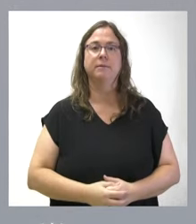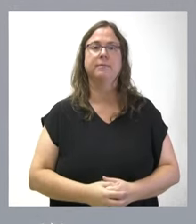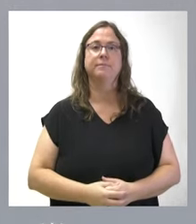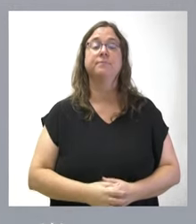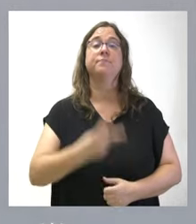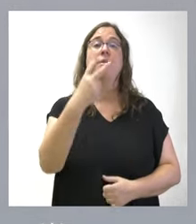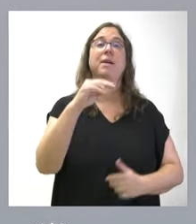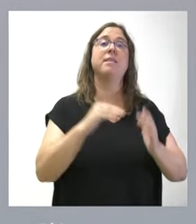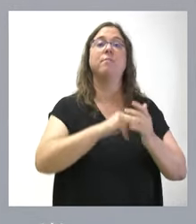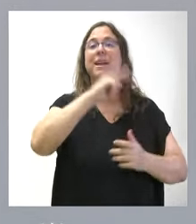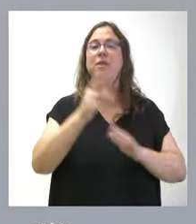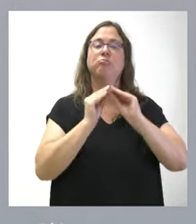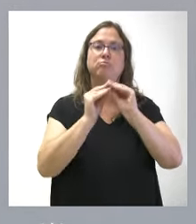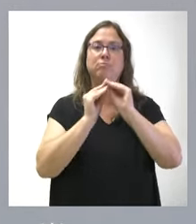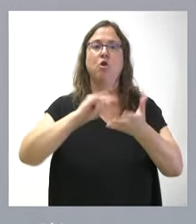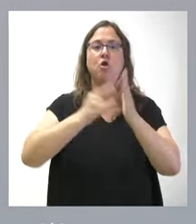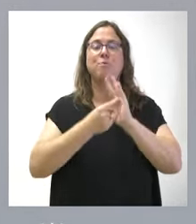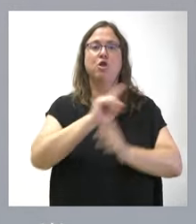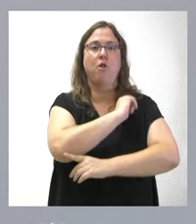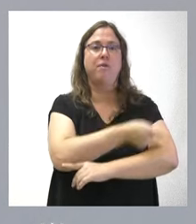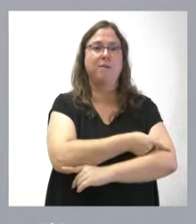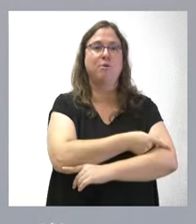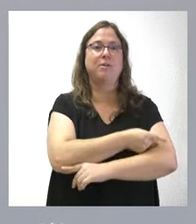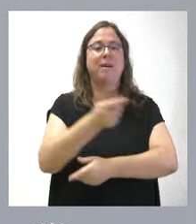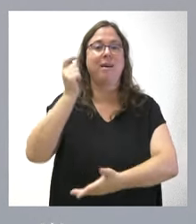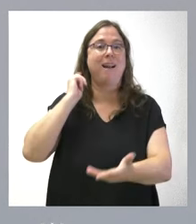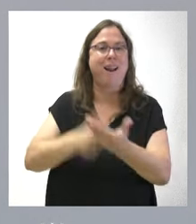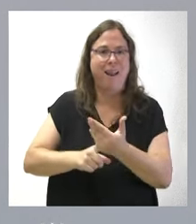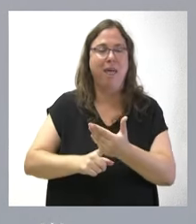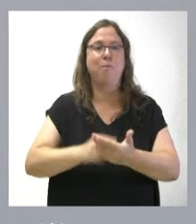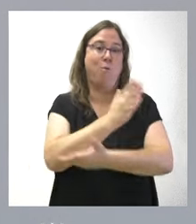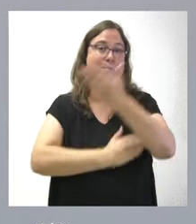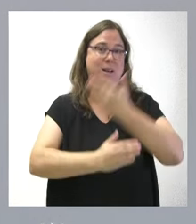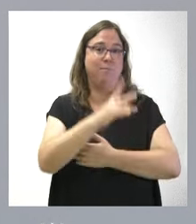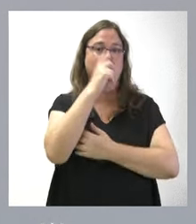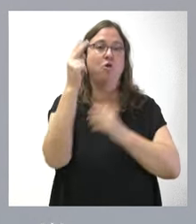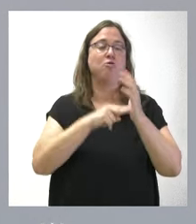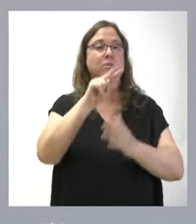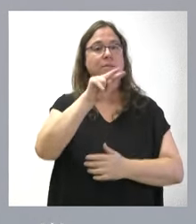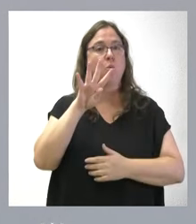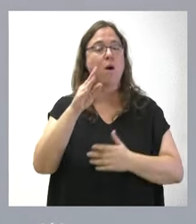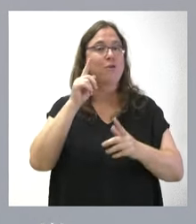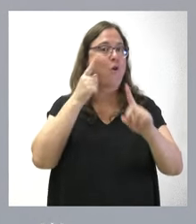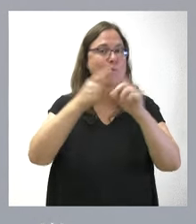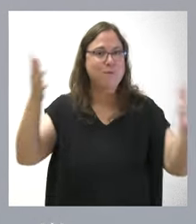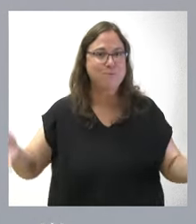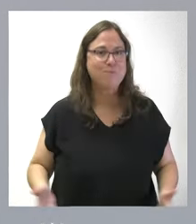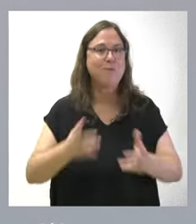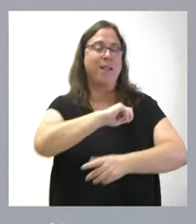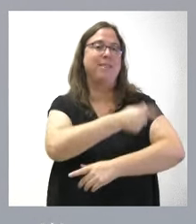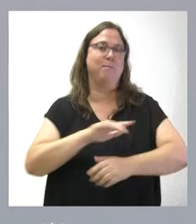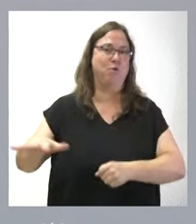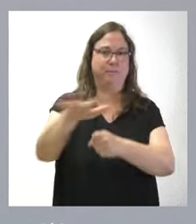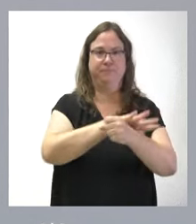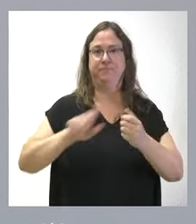20.000 euros para el desarrollo del proyecto deportivo Relevo Paralímpico 2024. El objetivo es promocionar el deporte en todos los ámbitos y